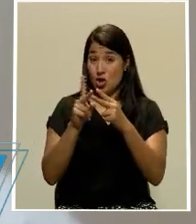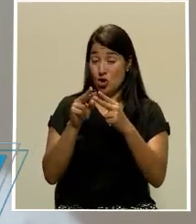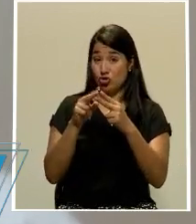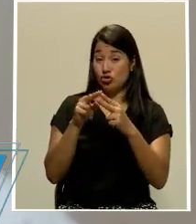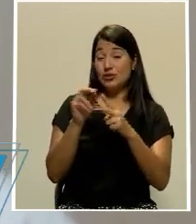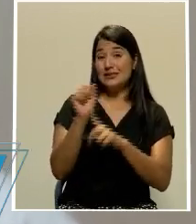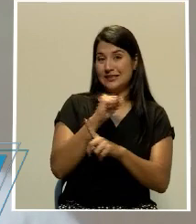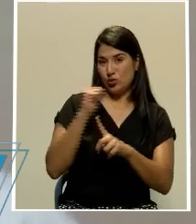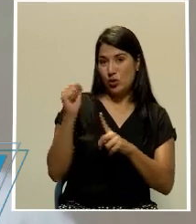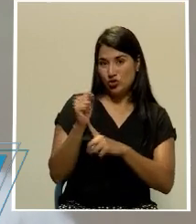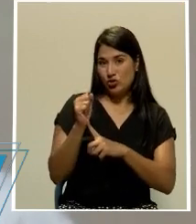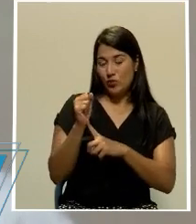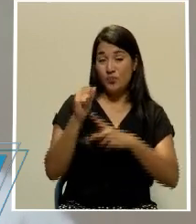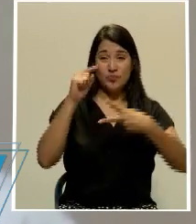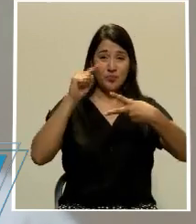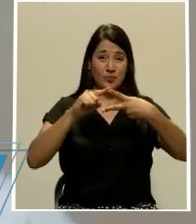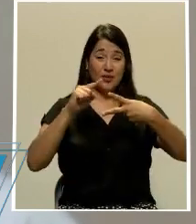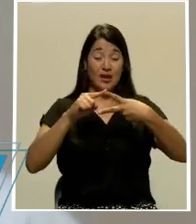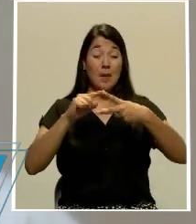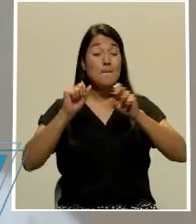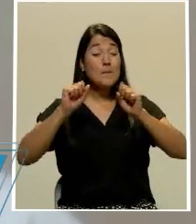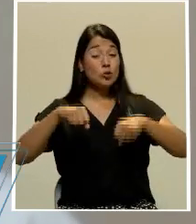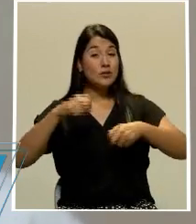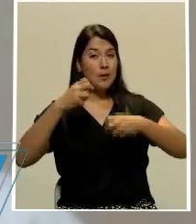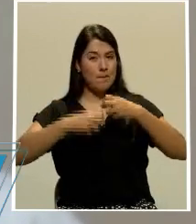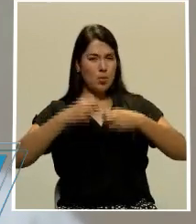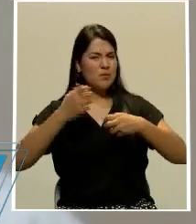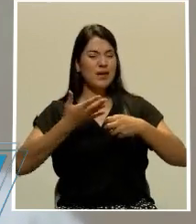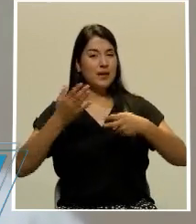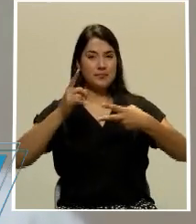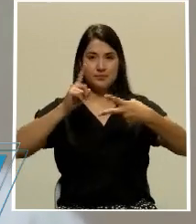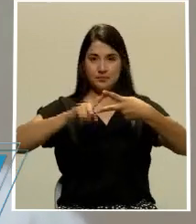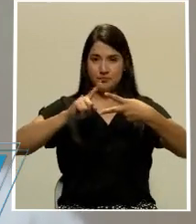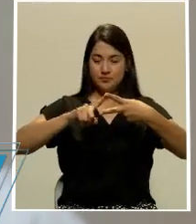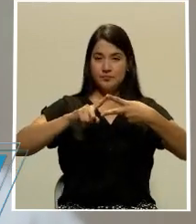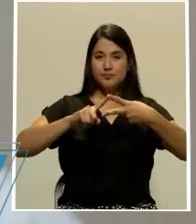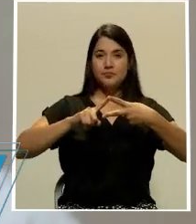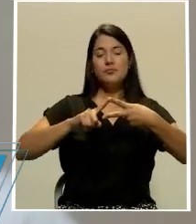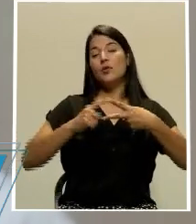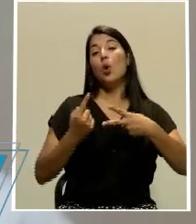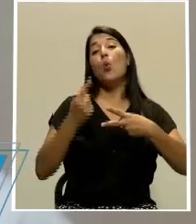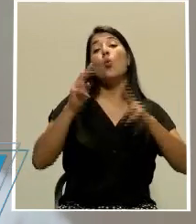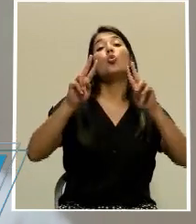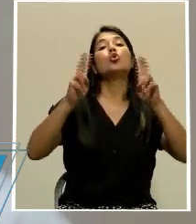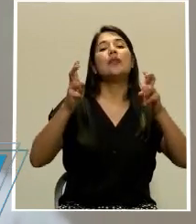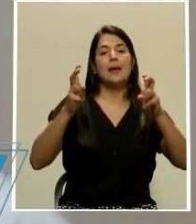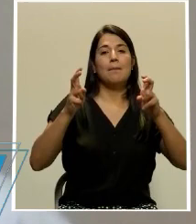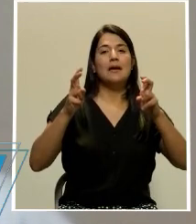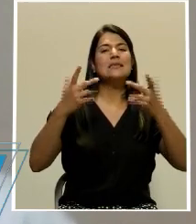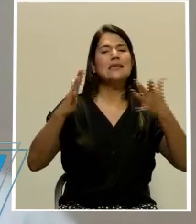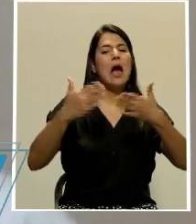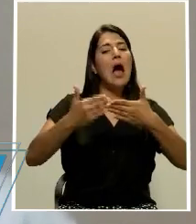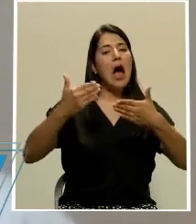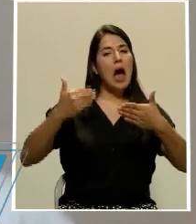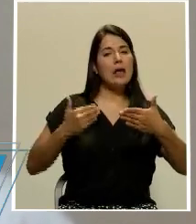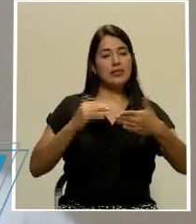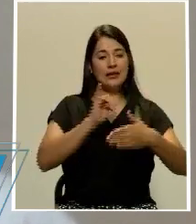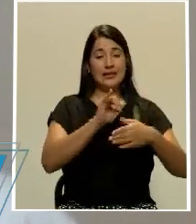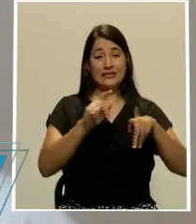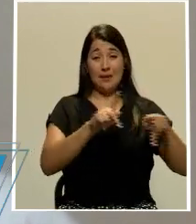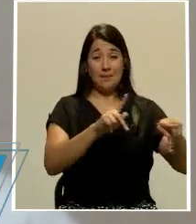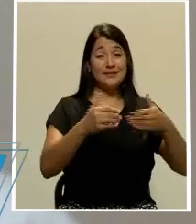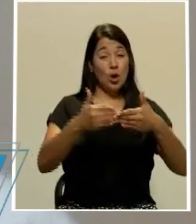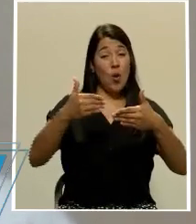las implicaciones. La primera de las implicaciones, hay un tema que es antecedente de este otro y es que el